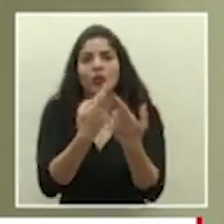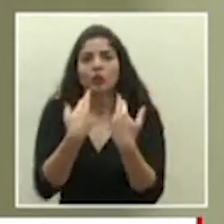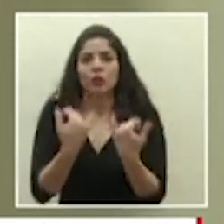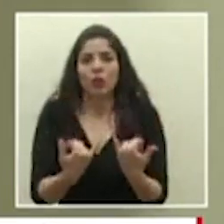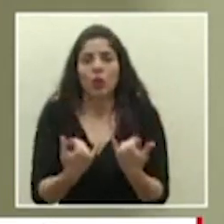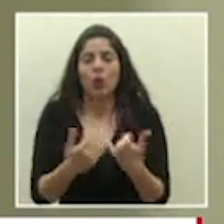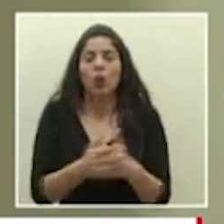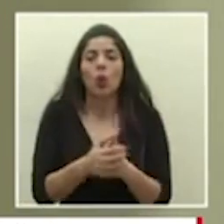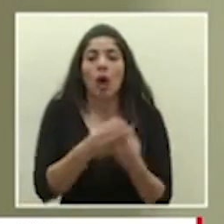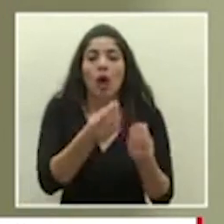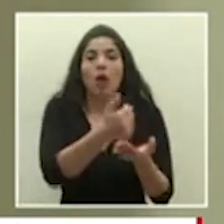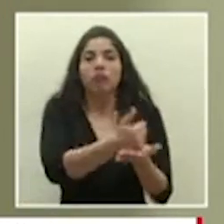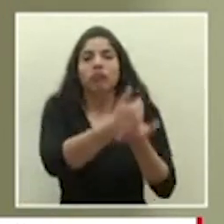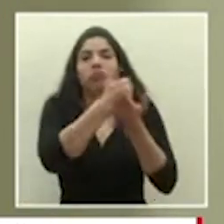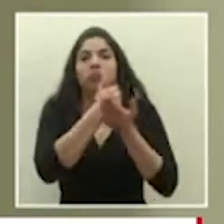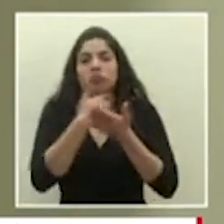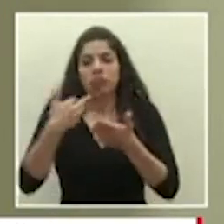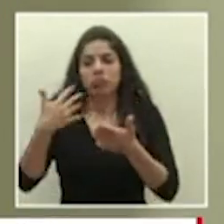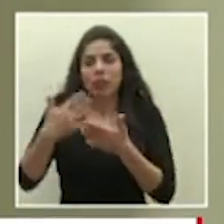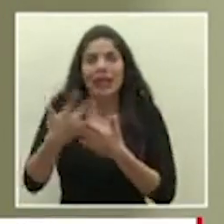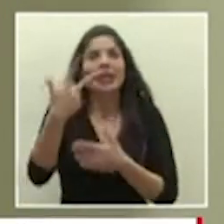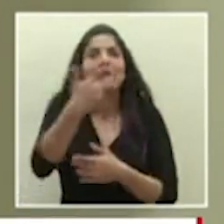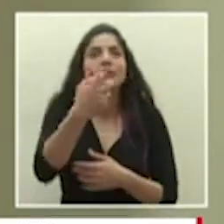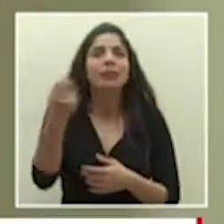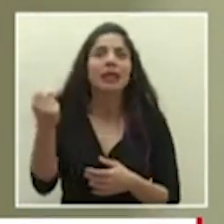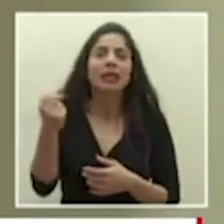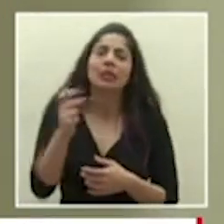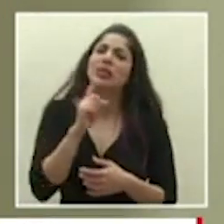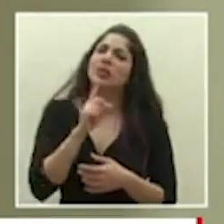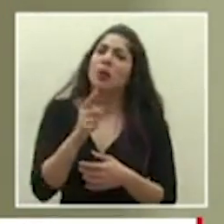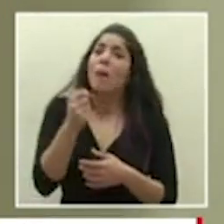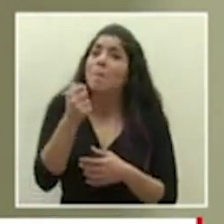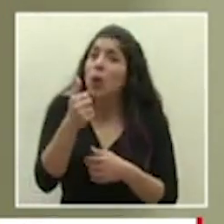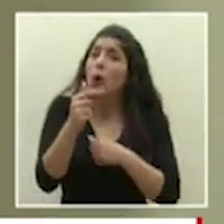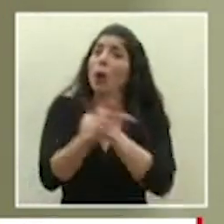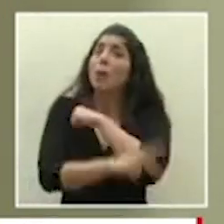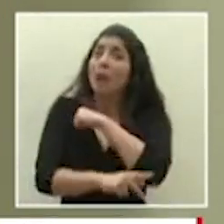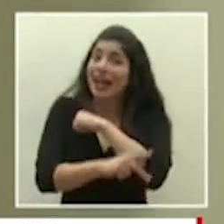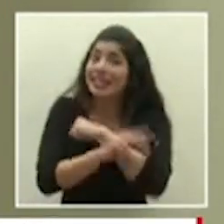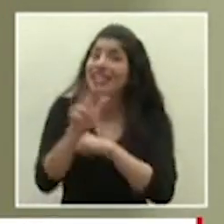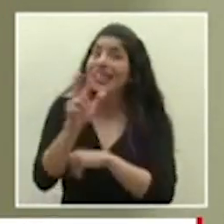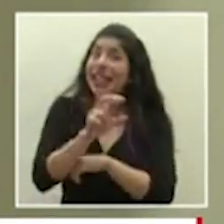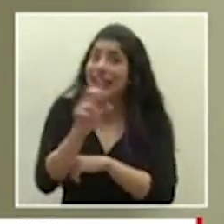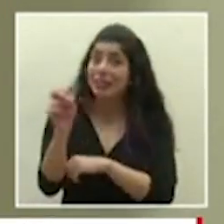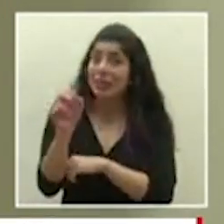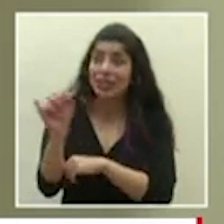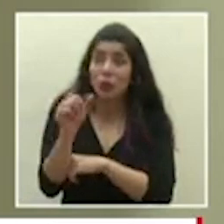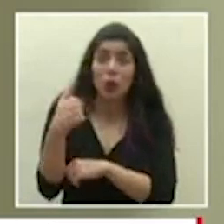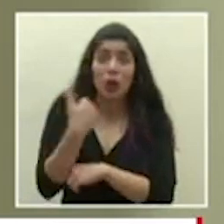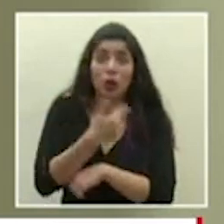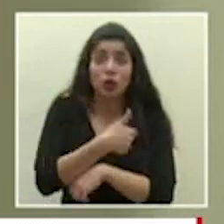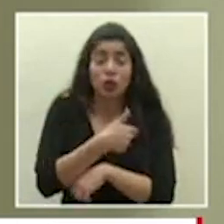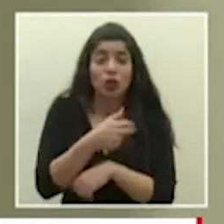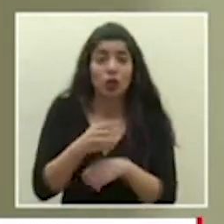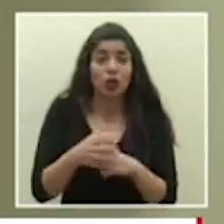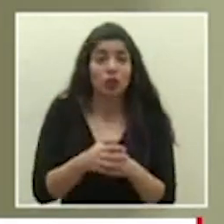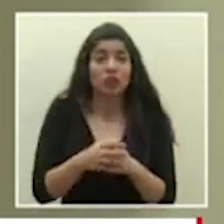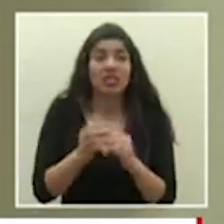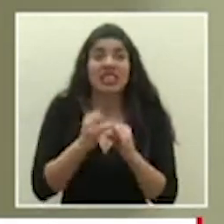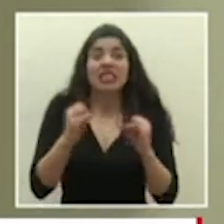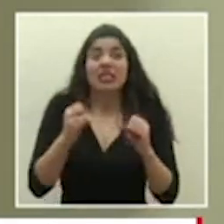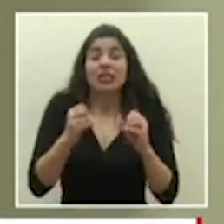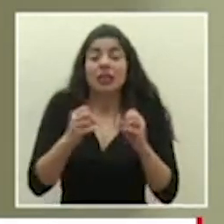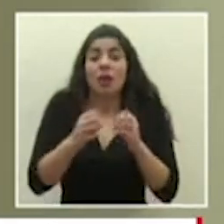y que nos ha permitido llegar a estos tres meses que en realidad pocos países han llegado tres meses hasta donde estamos sin tener un